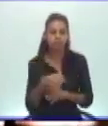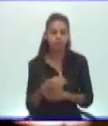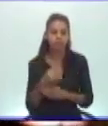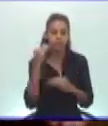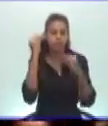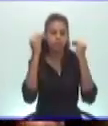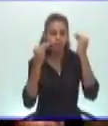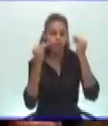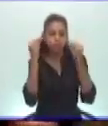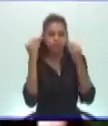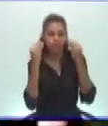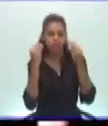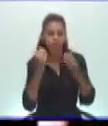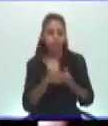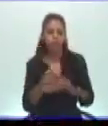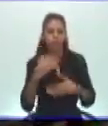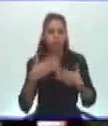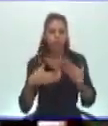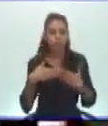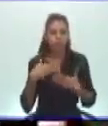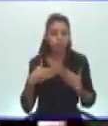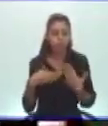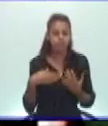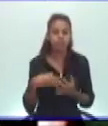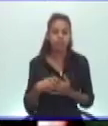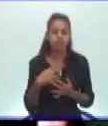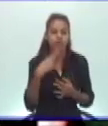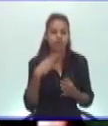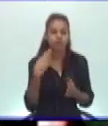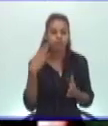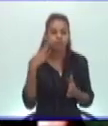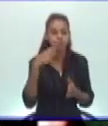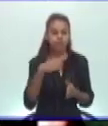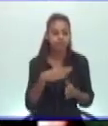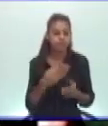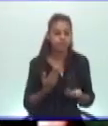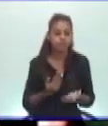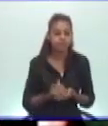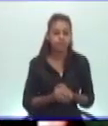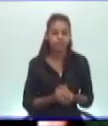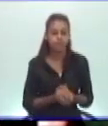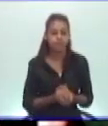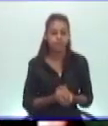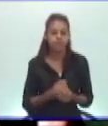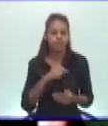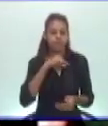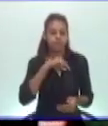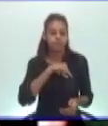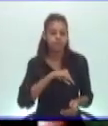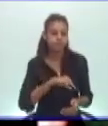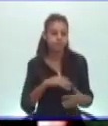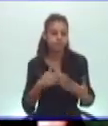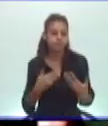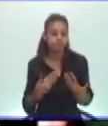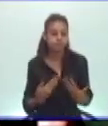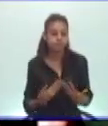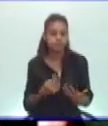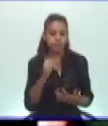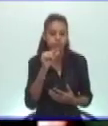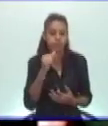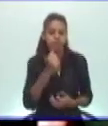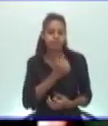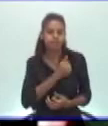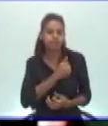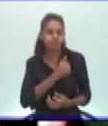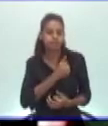este problema. El cómo vendrá es lo que van a sentir sus seres queridos si ustedes tienen la